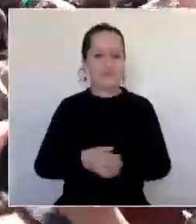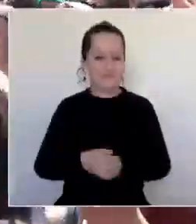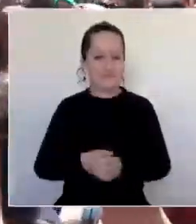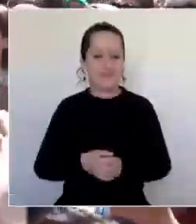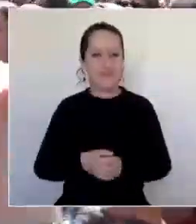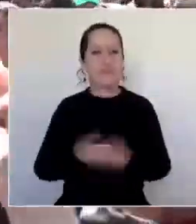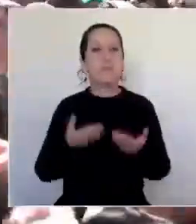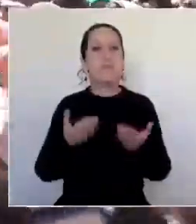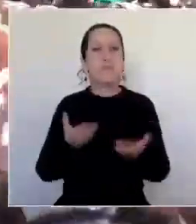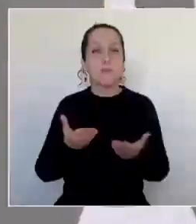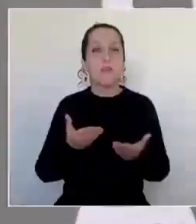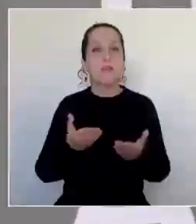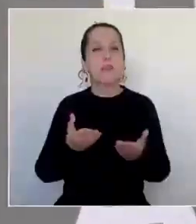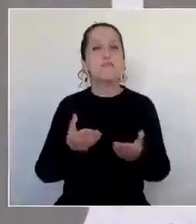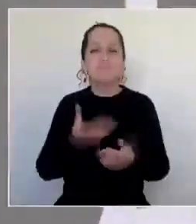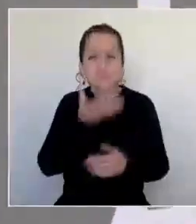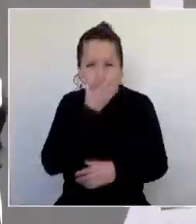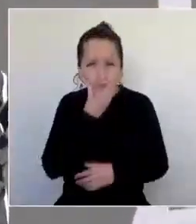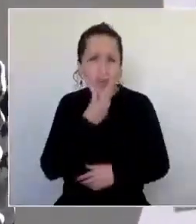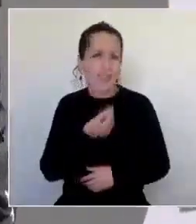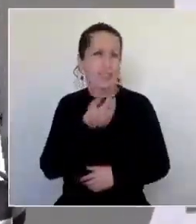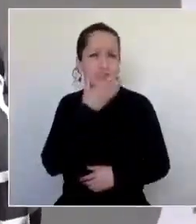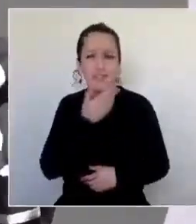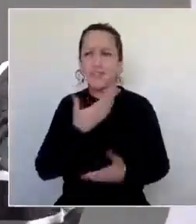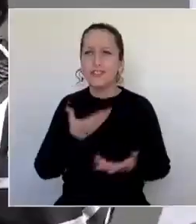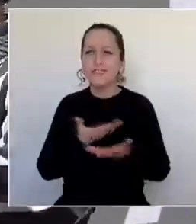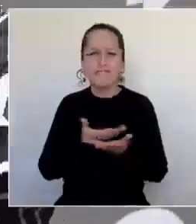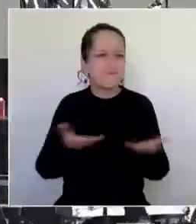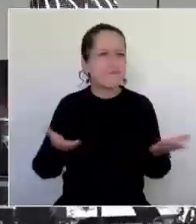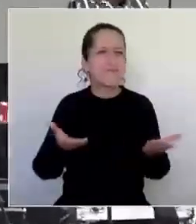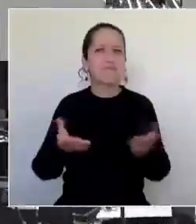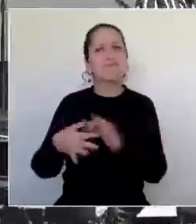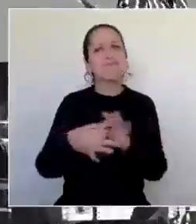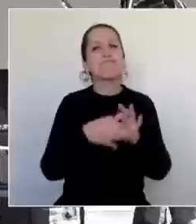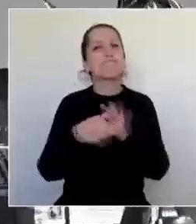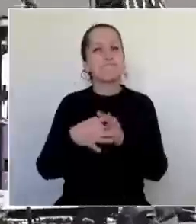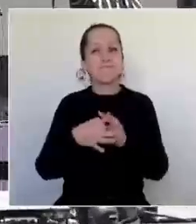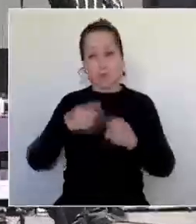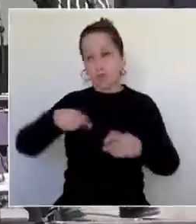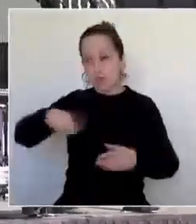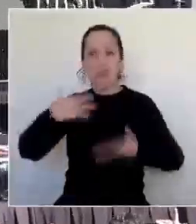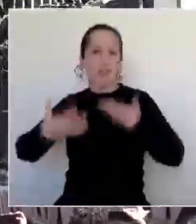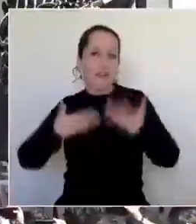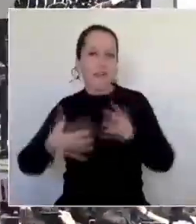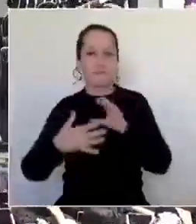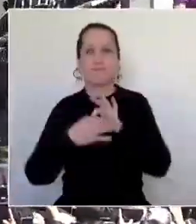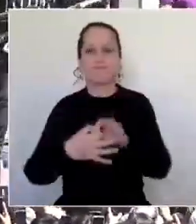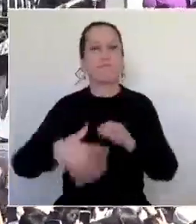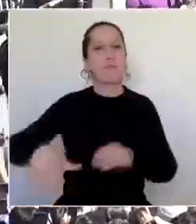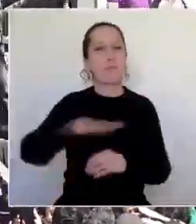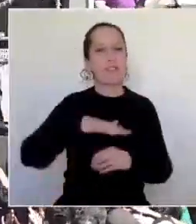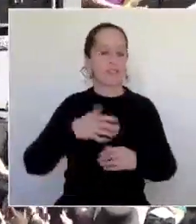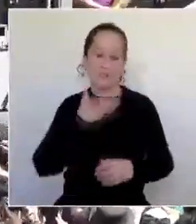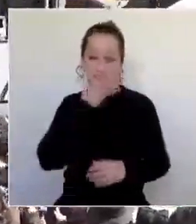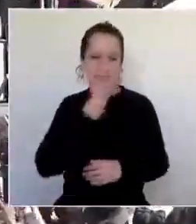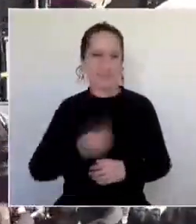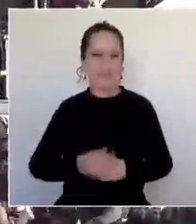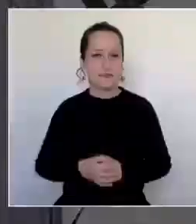fue una comunión muy bonita, una comunión muy linda entre nosotros y el público. La imagen que, cuando